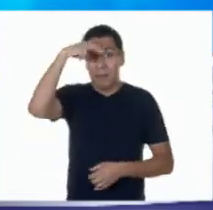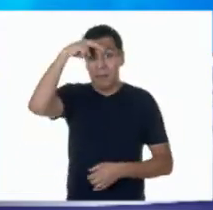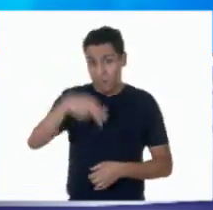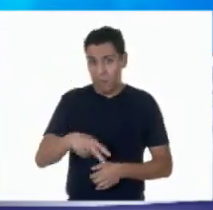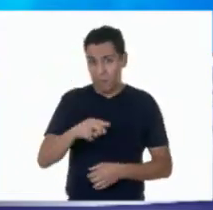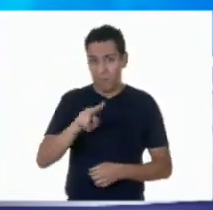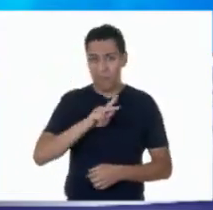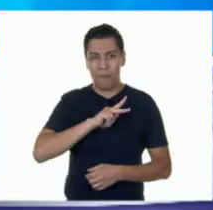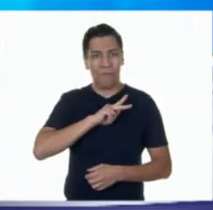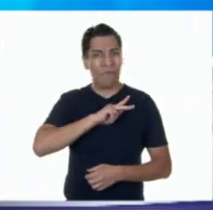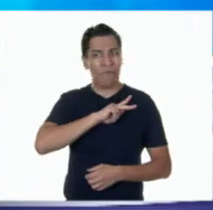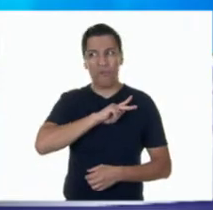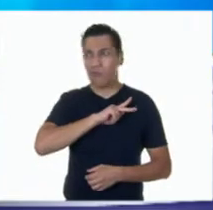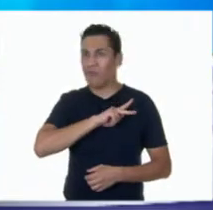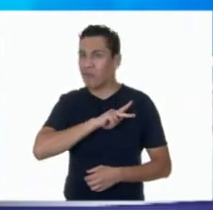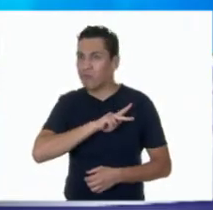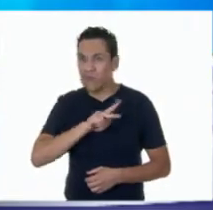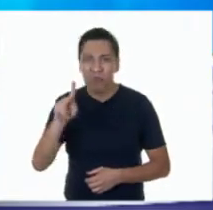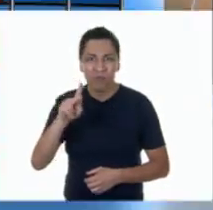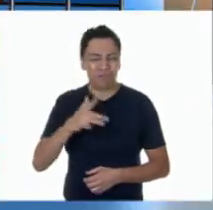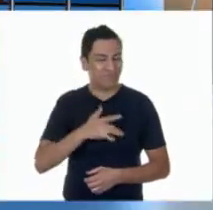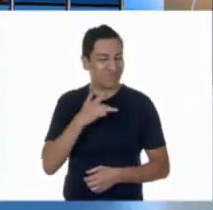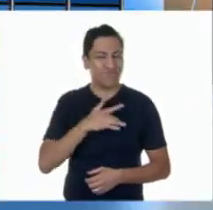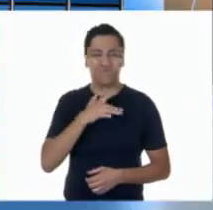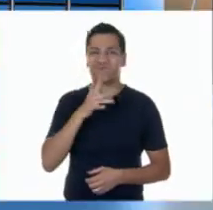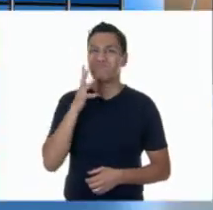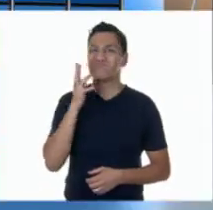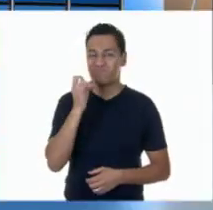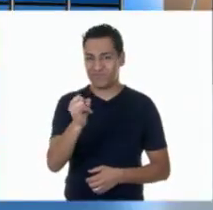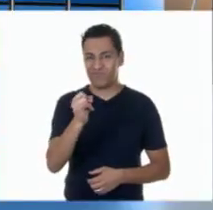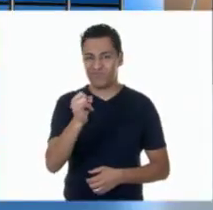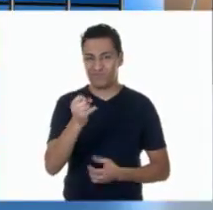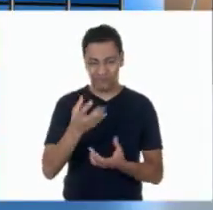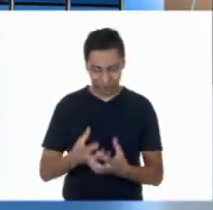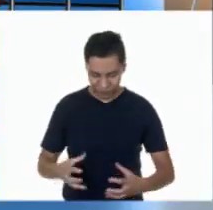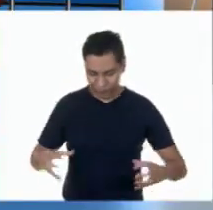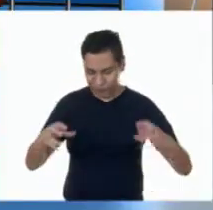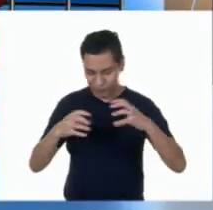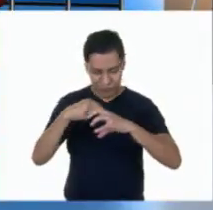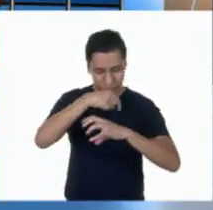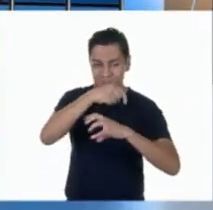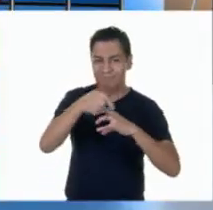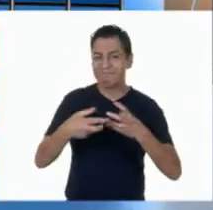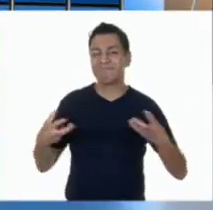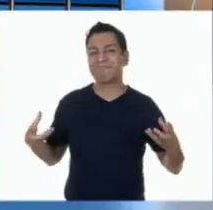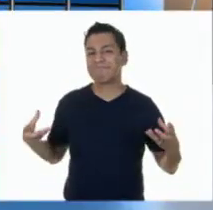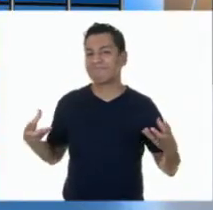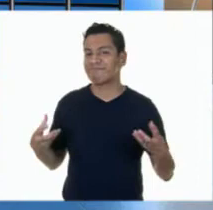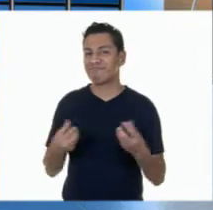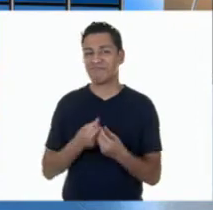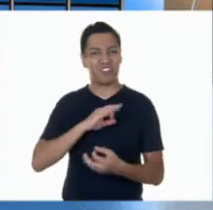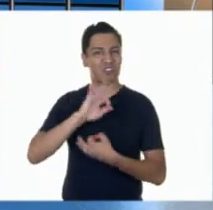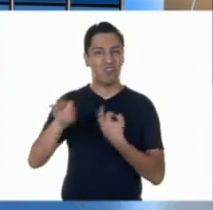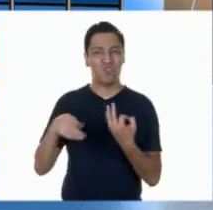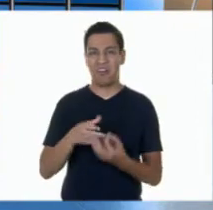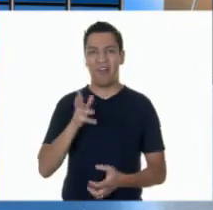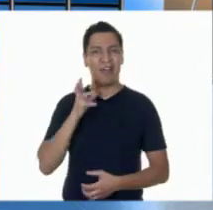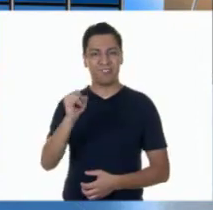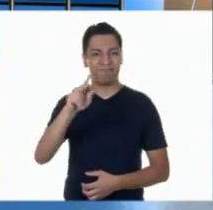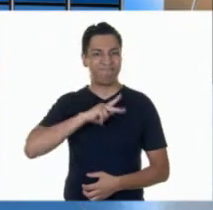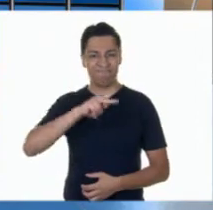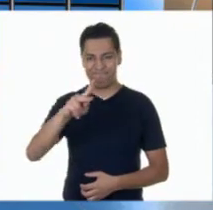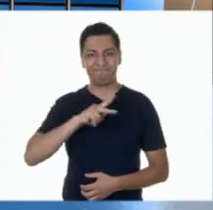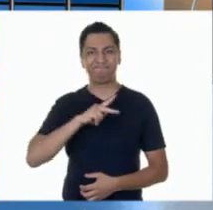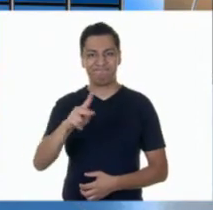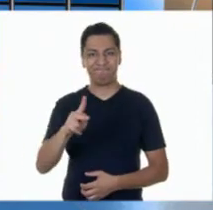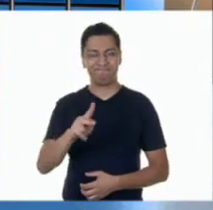han pasado situaciones similares a las de ustedes. Allá en casa seguramente se sentirán identificados con lo que